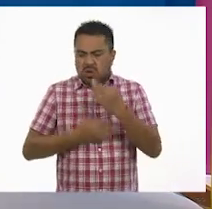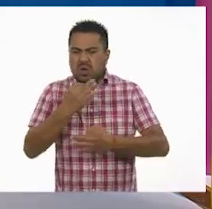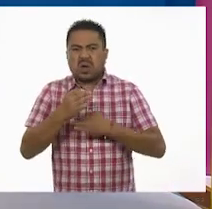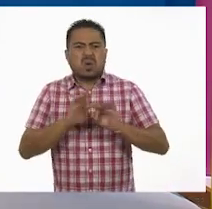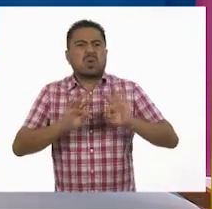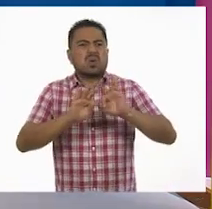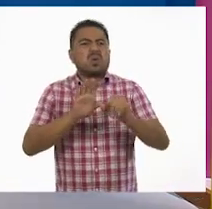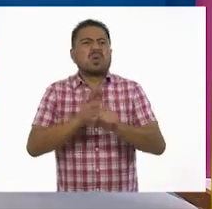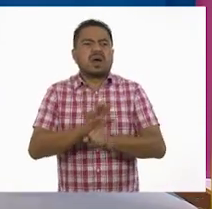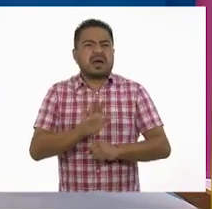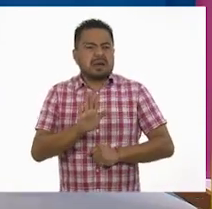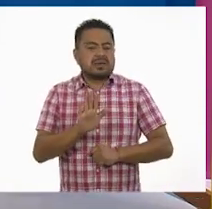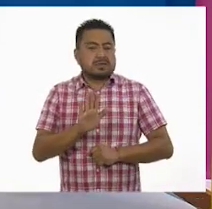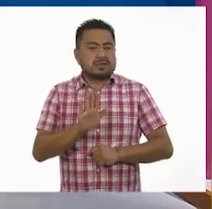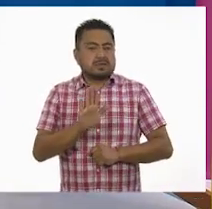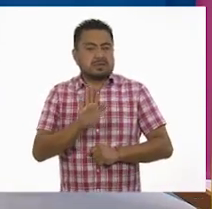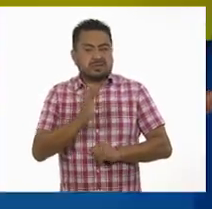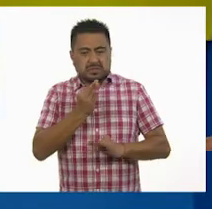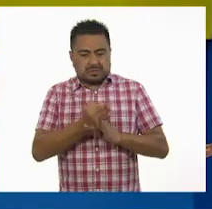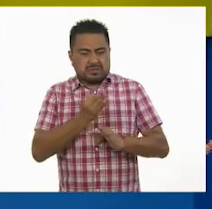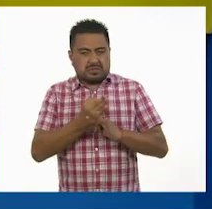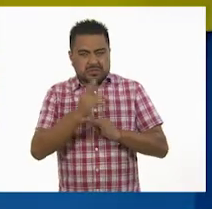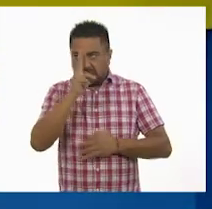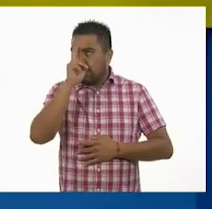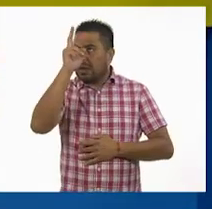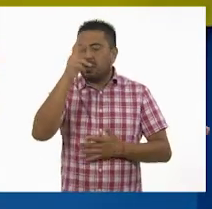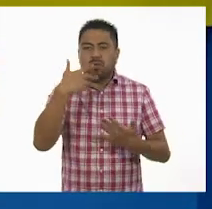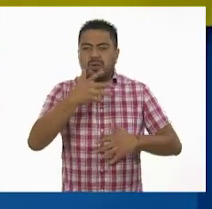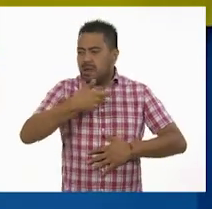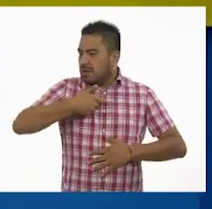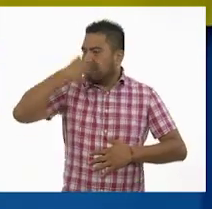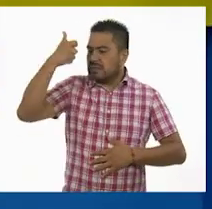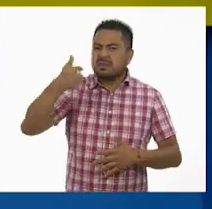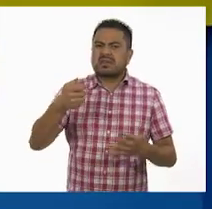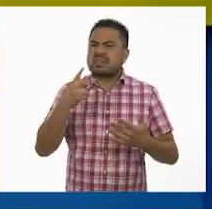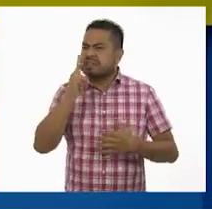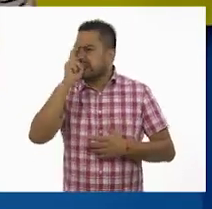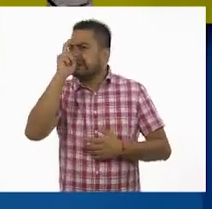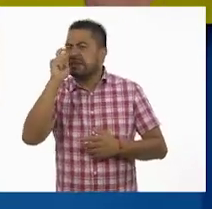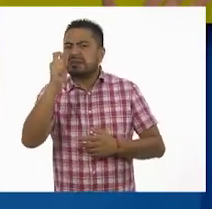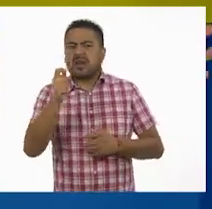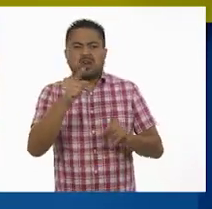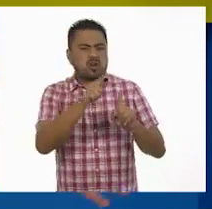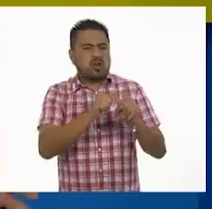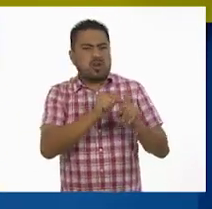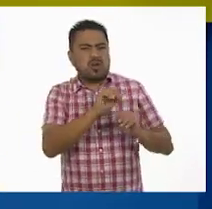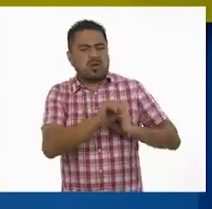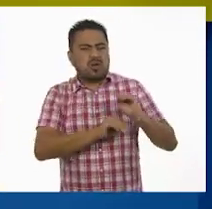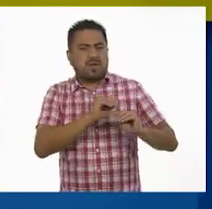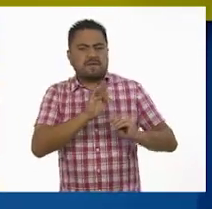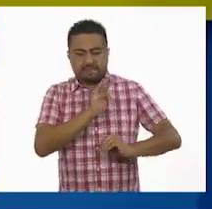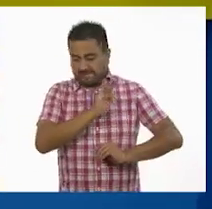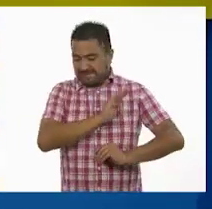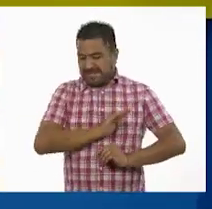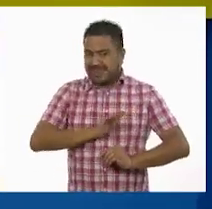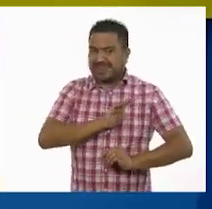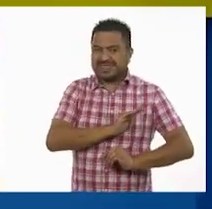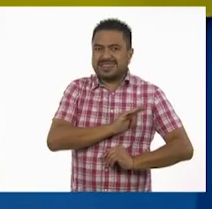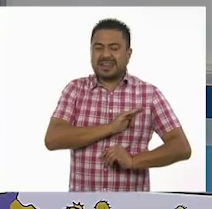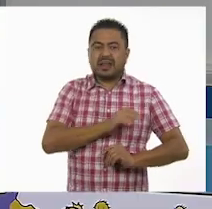importantes. Tuve un sueño revelador. No me digas, ¿qué sueñaste? Lleno de color, felicidad,